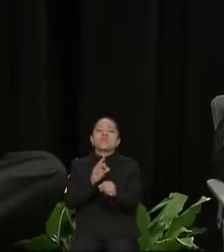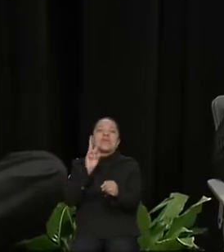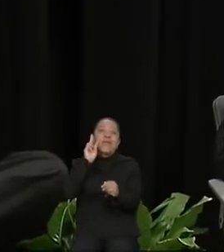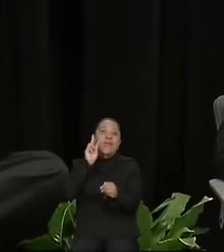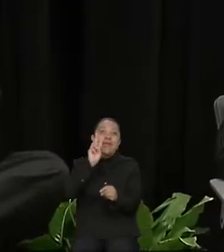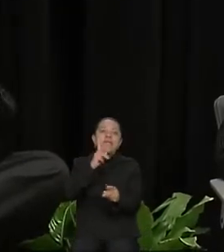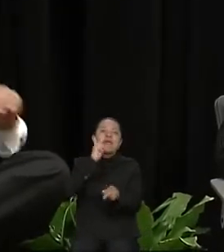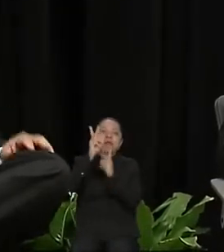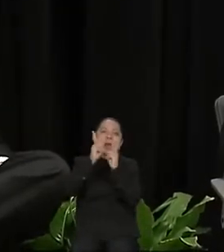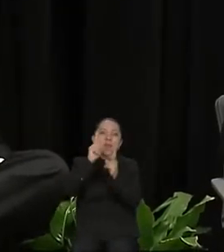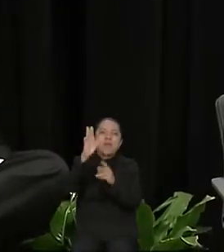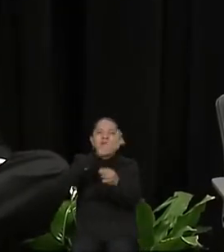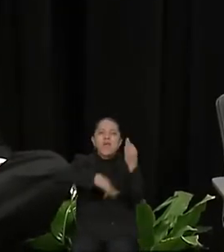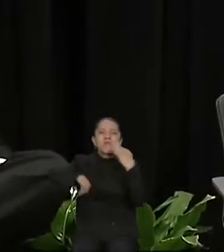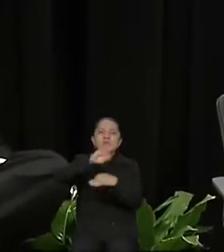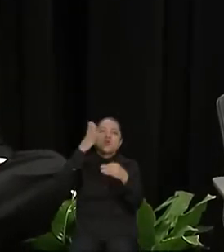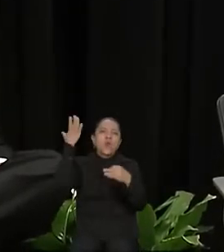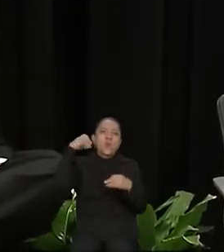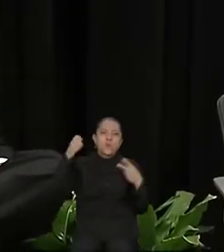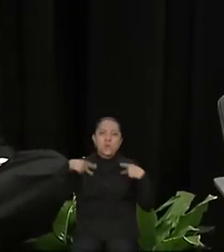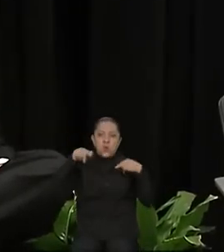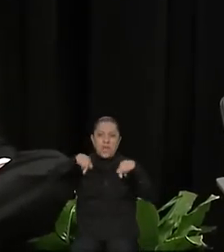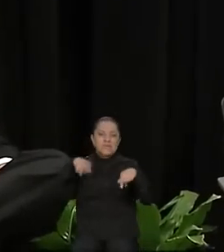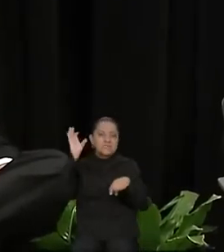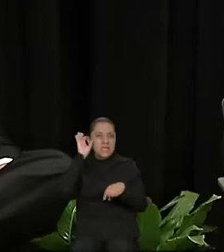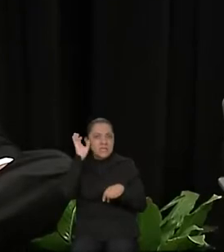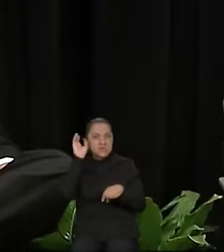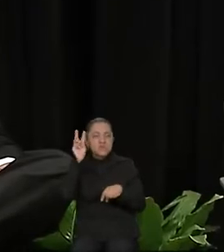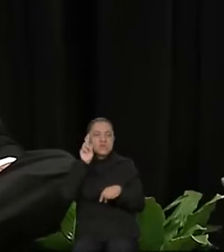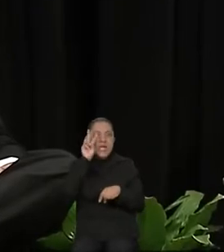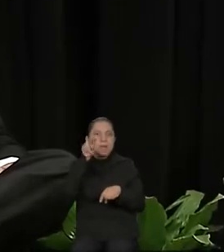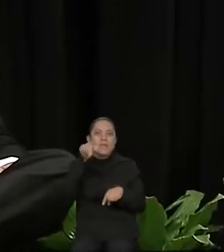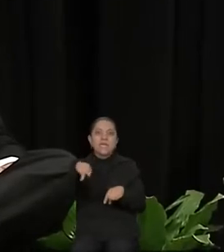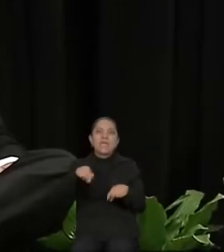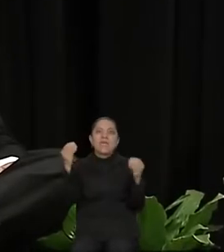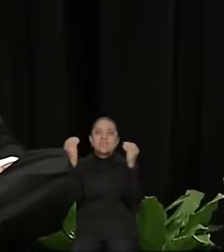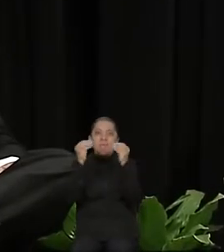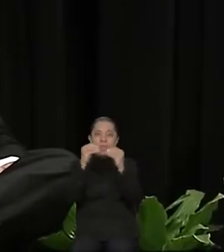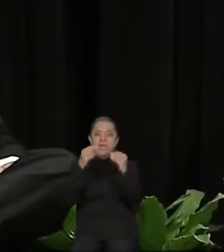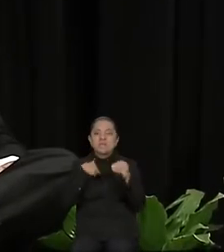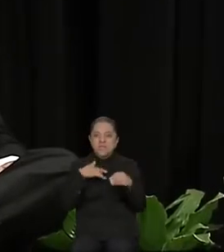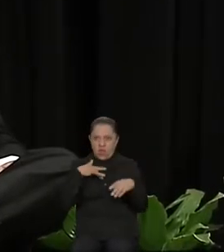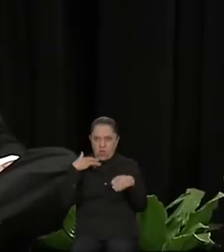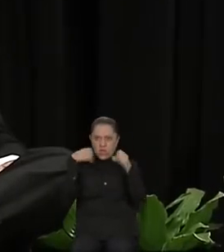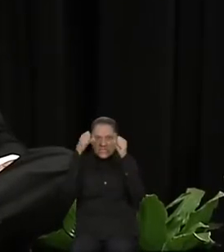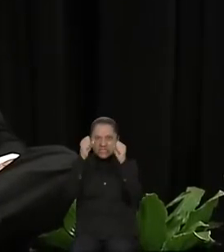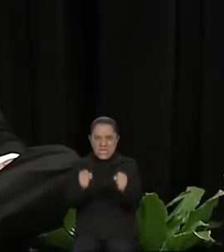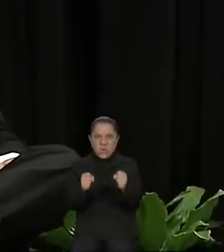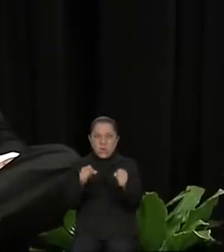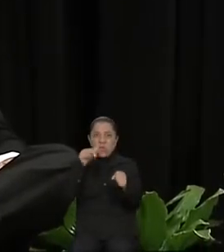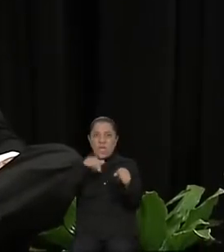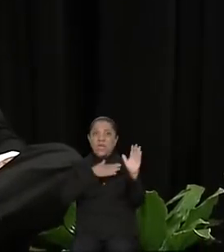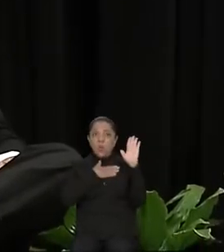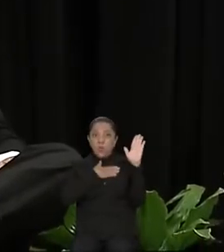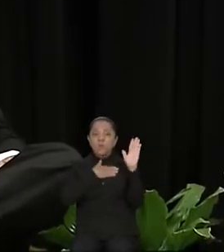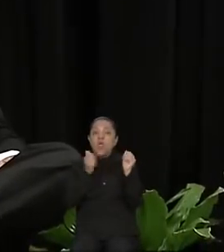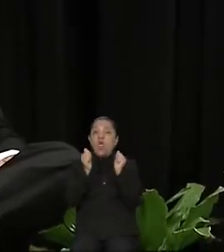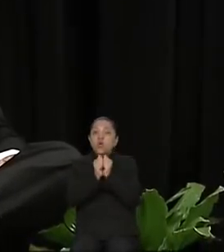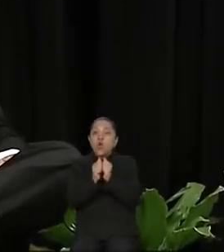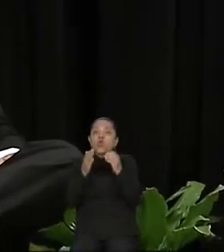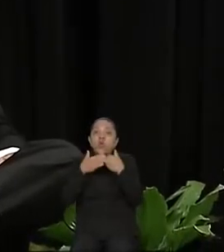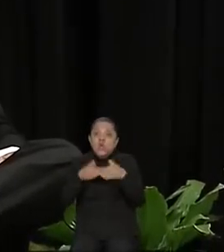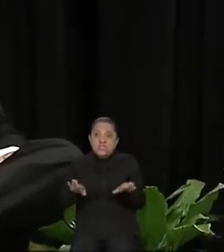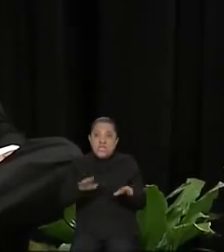escuchando este debate. Hoy, ratifico este compromiso. Con y sin cargo hemos venido trabajando. Con y sin